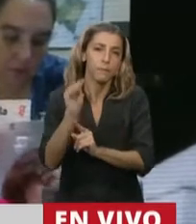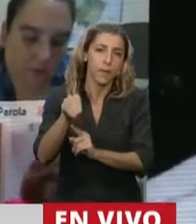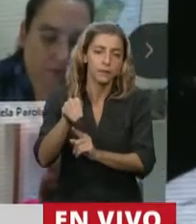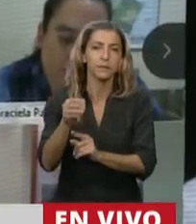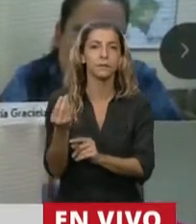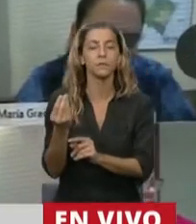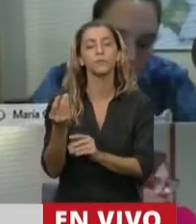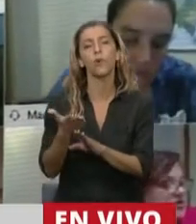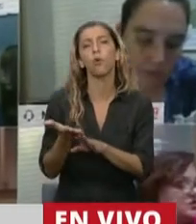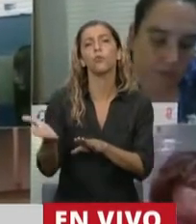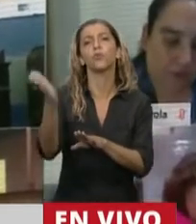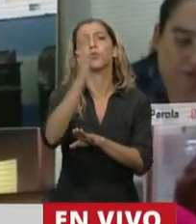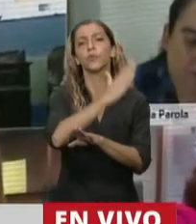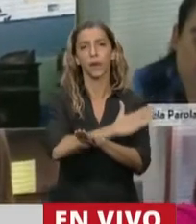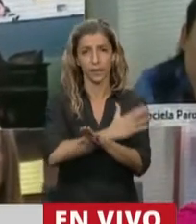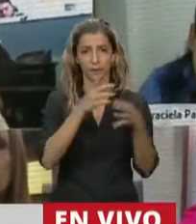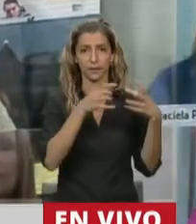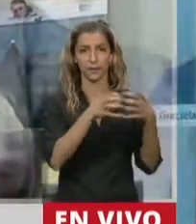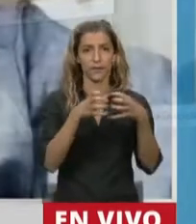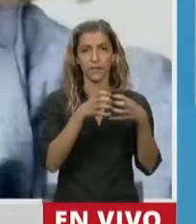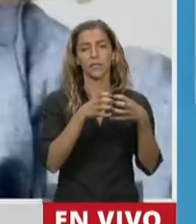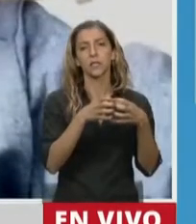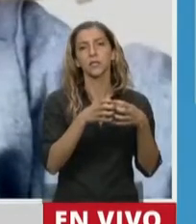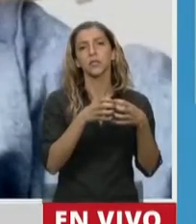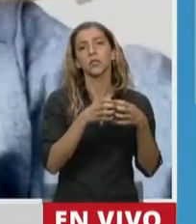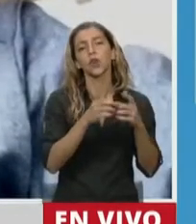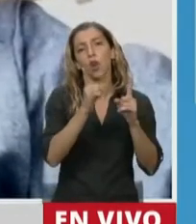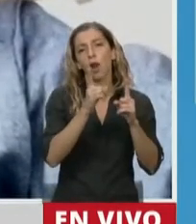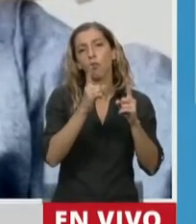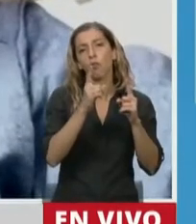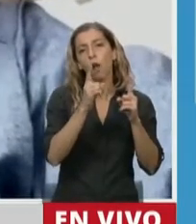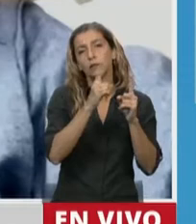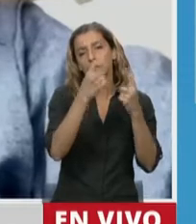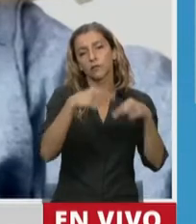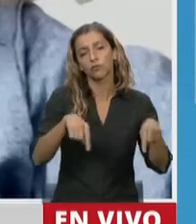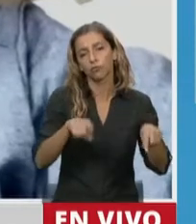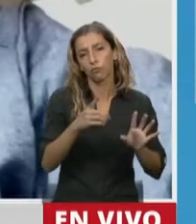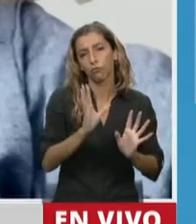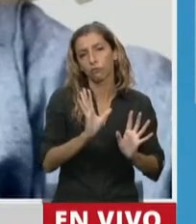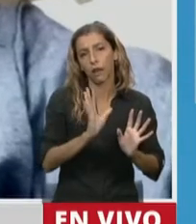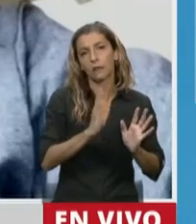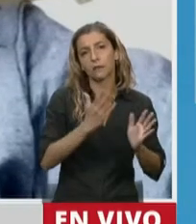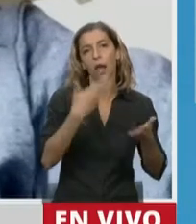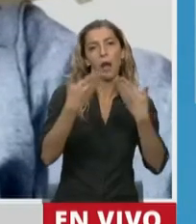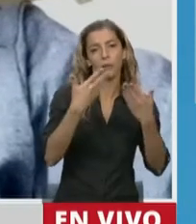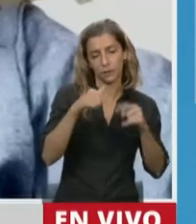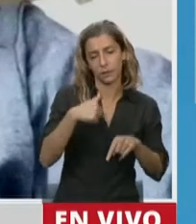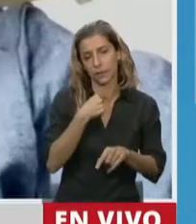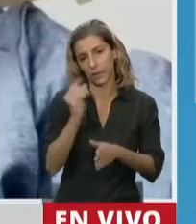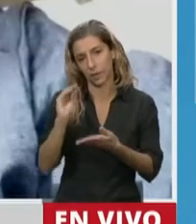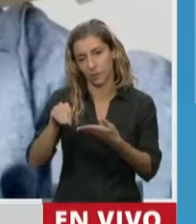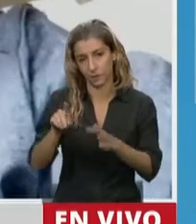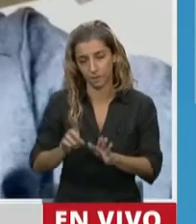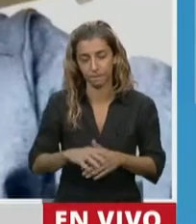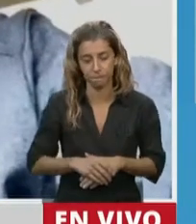al principio de esta sesión. Mire, Presidente, nosotros, y creo que muchos